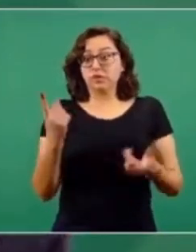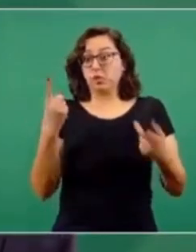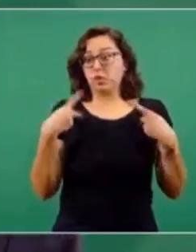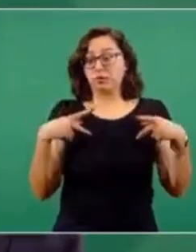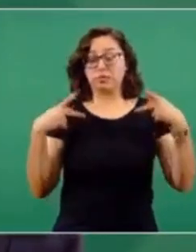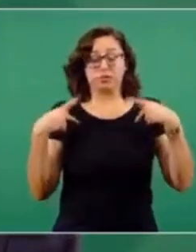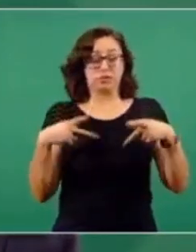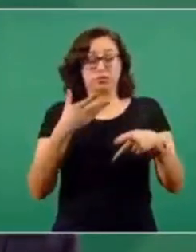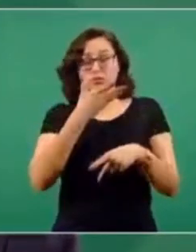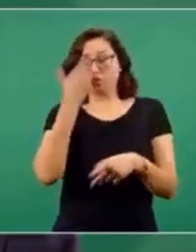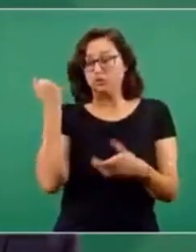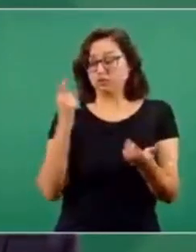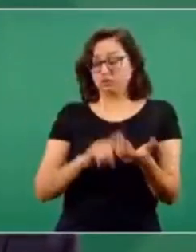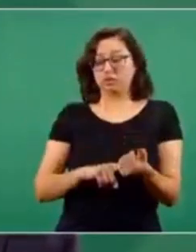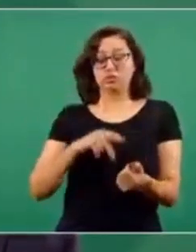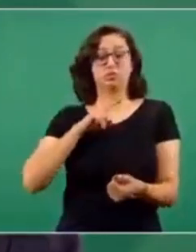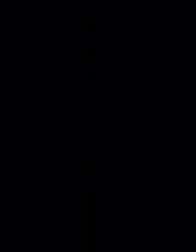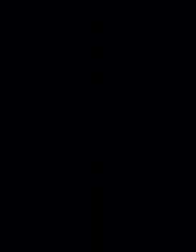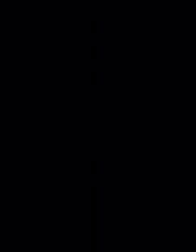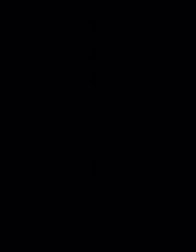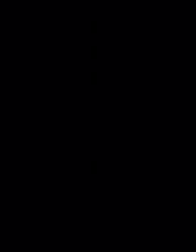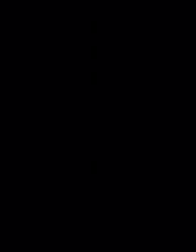momento empezó a ser infectante.